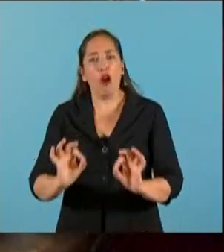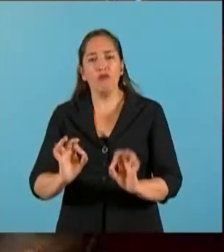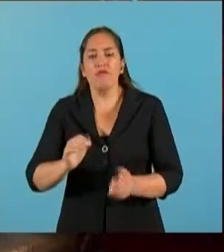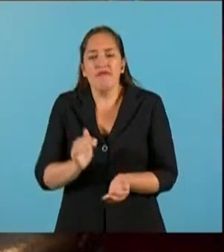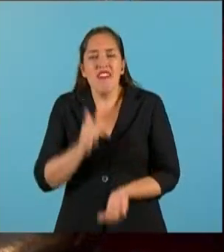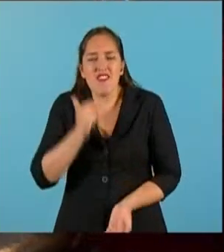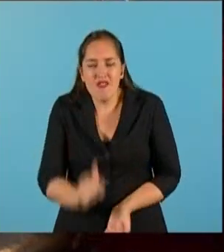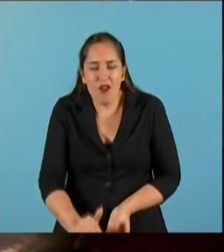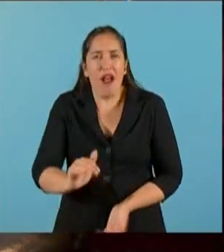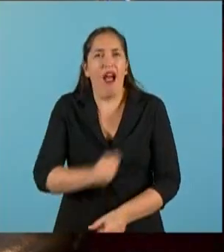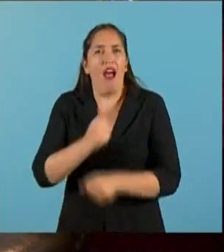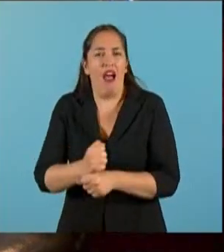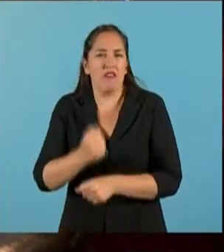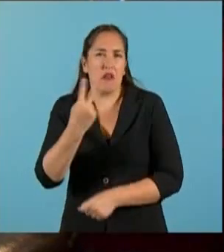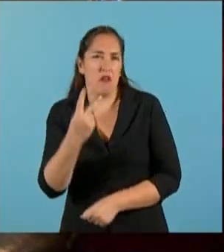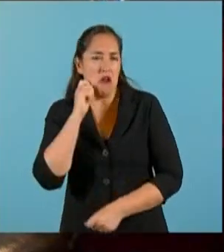de crianza.